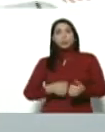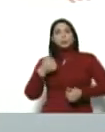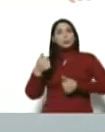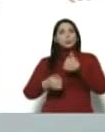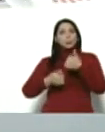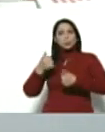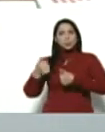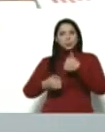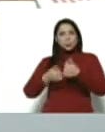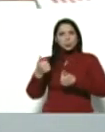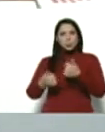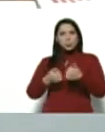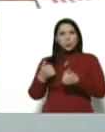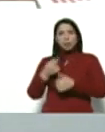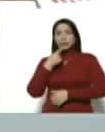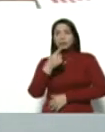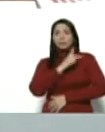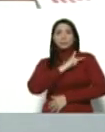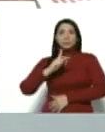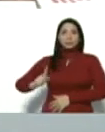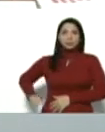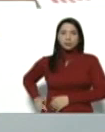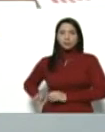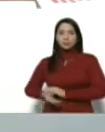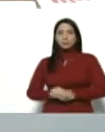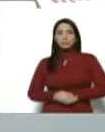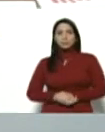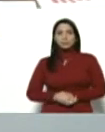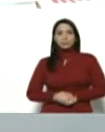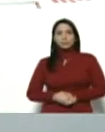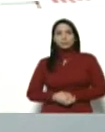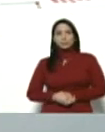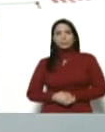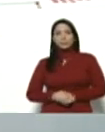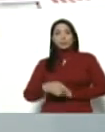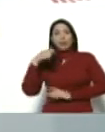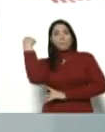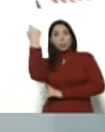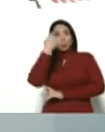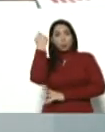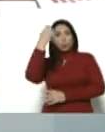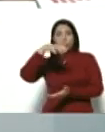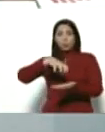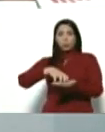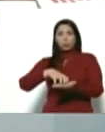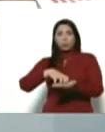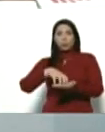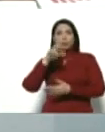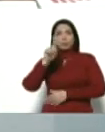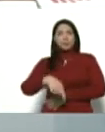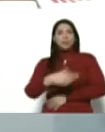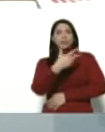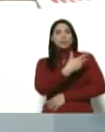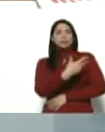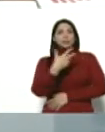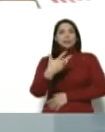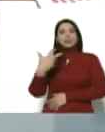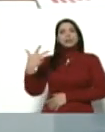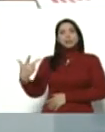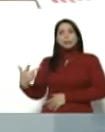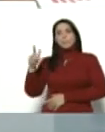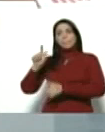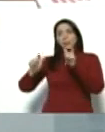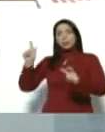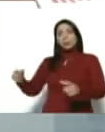como decía la vicepresidenta, un caso en Apure, nos lleva a 333 casos.